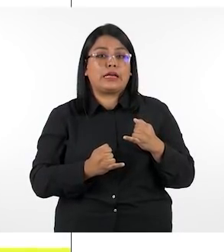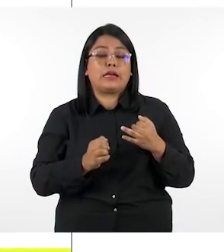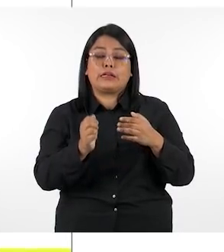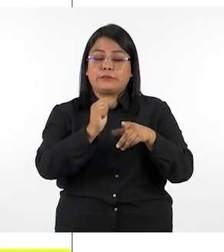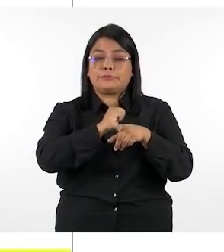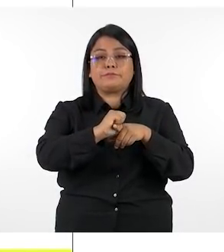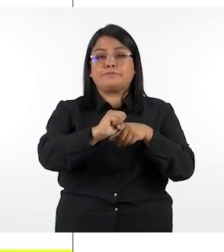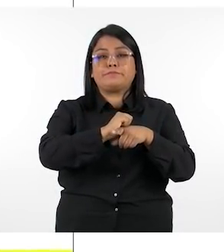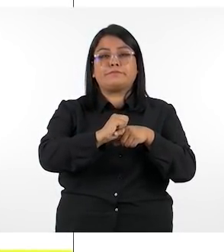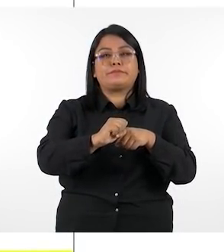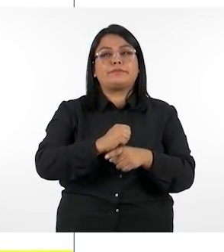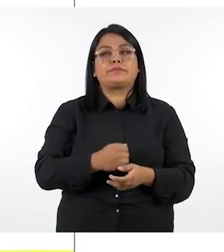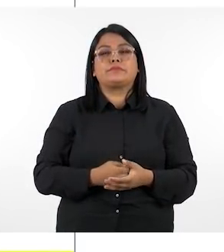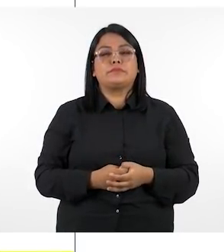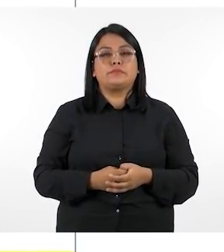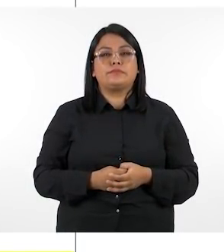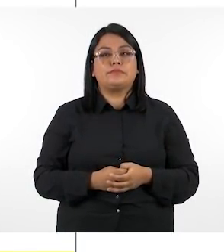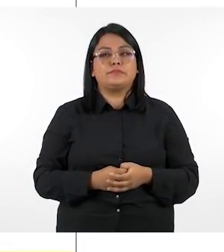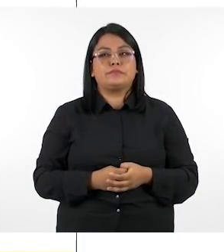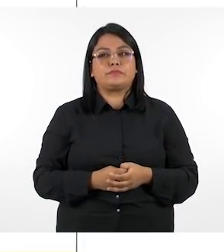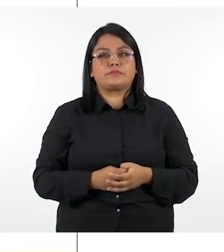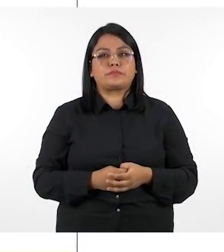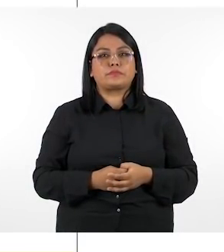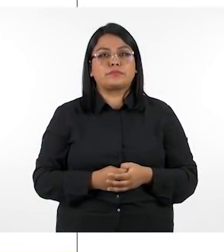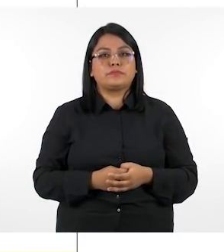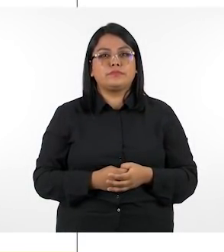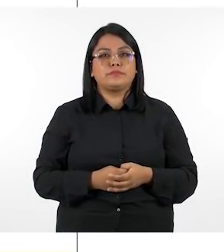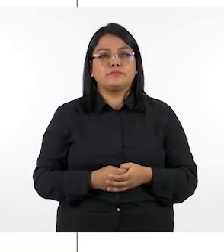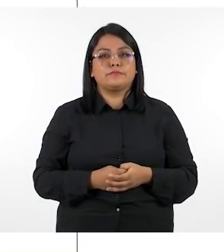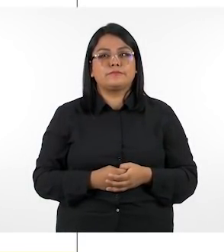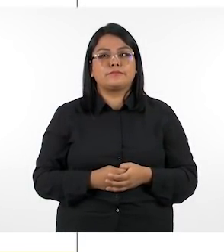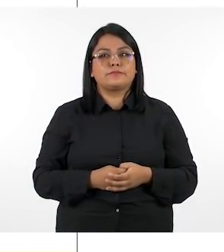conclusión y ejercitación